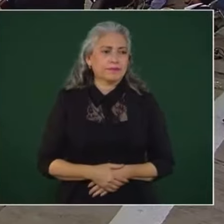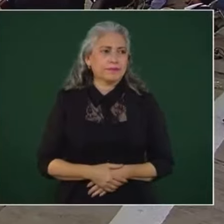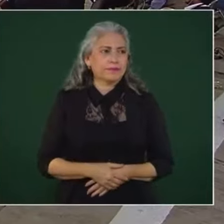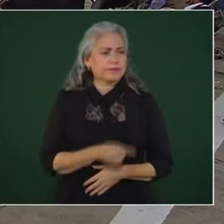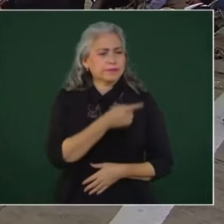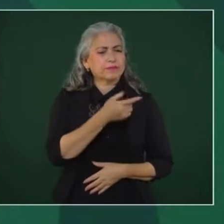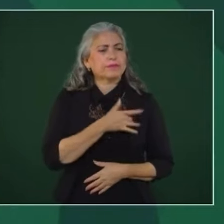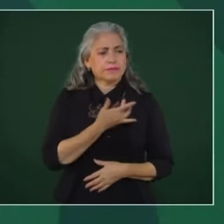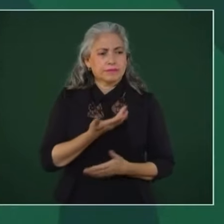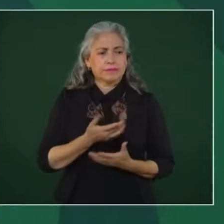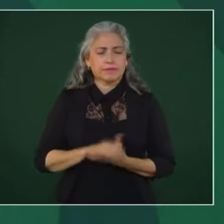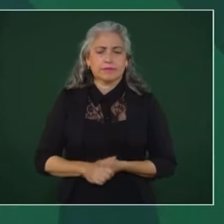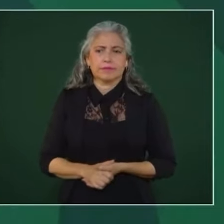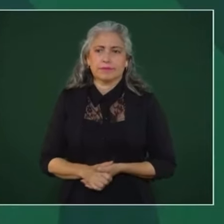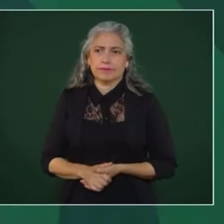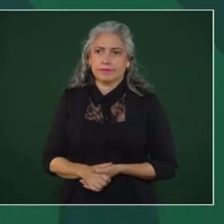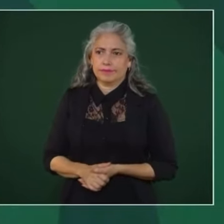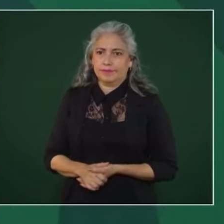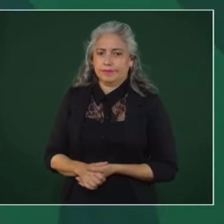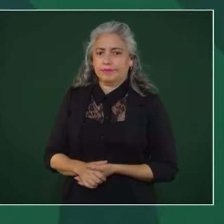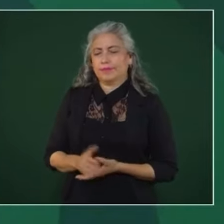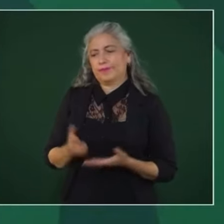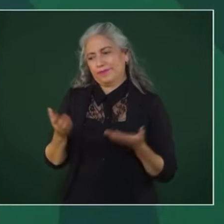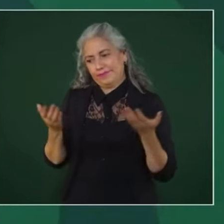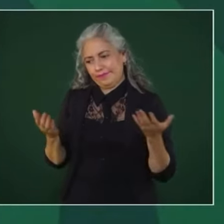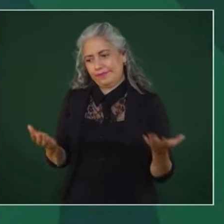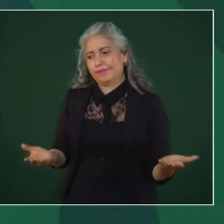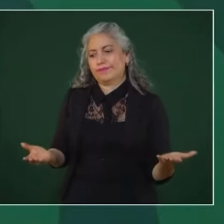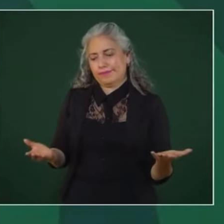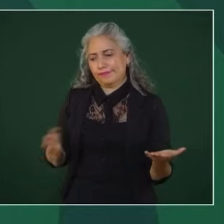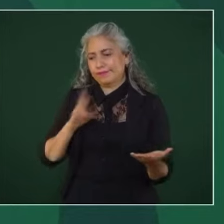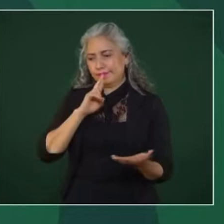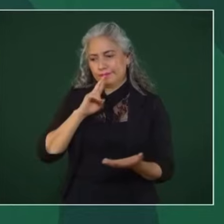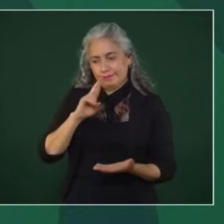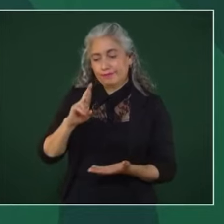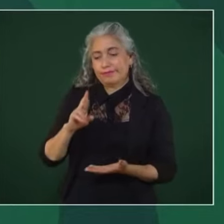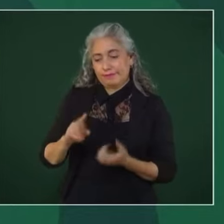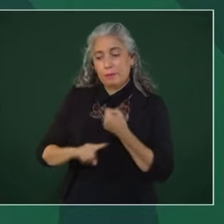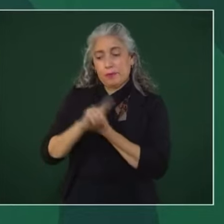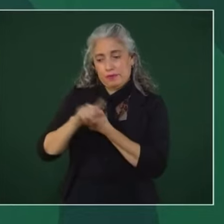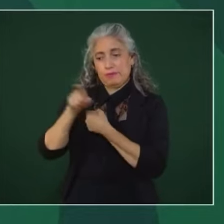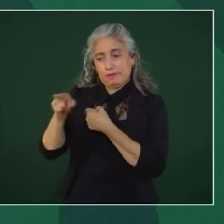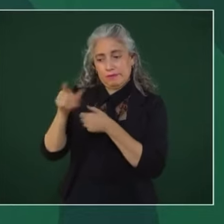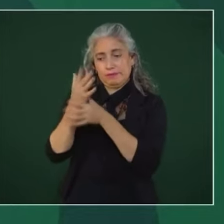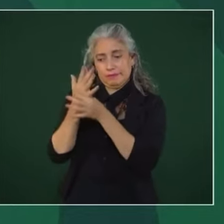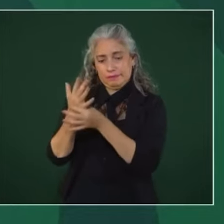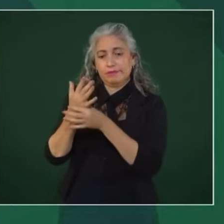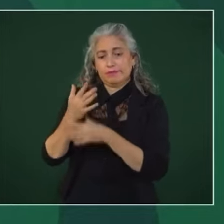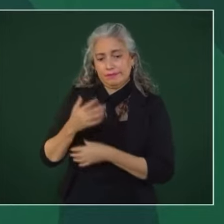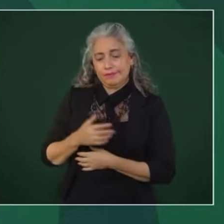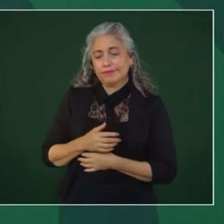existe el problema que tú mencionas, no en esa